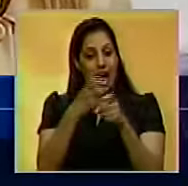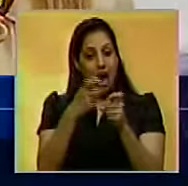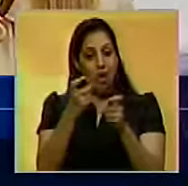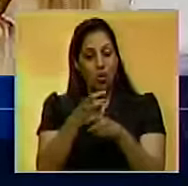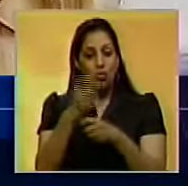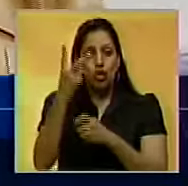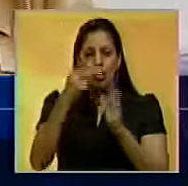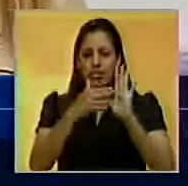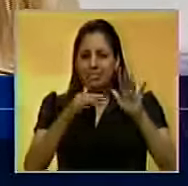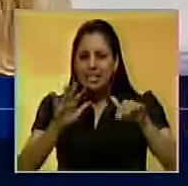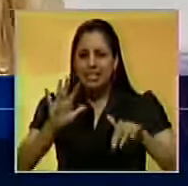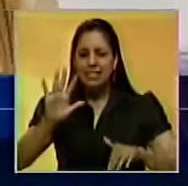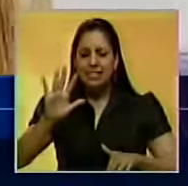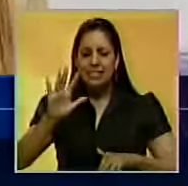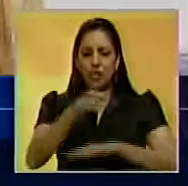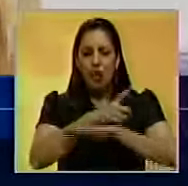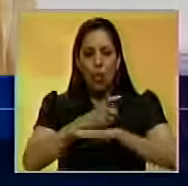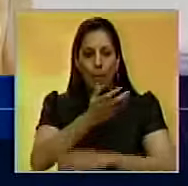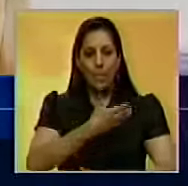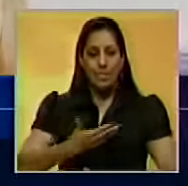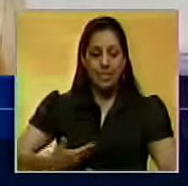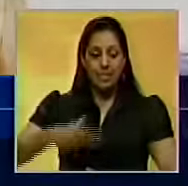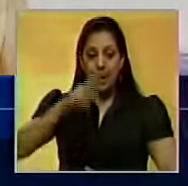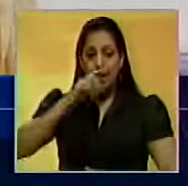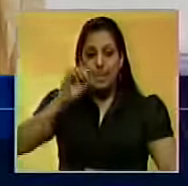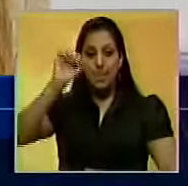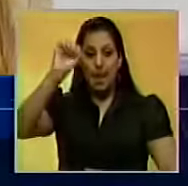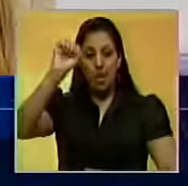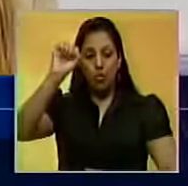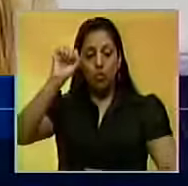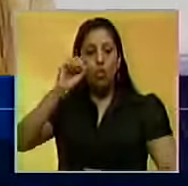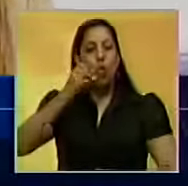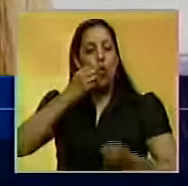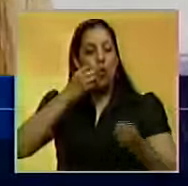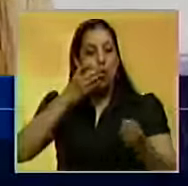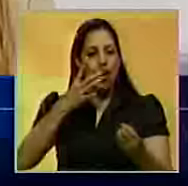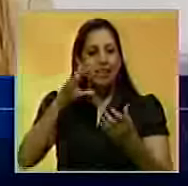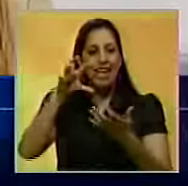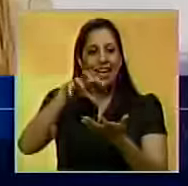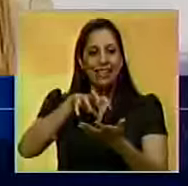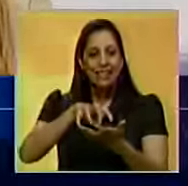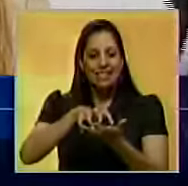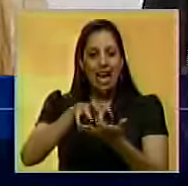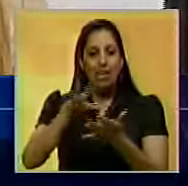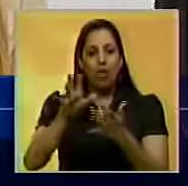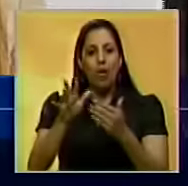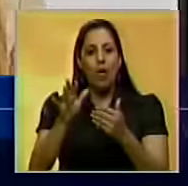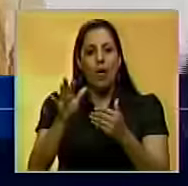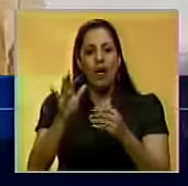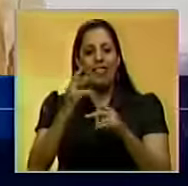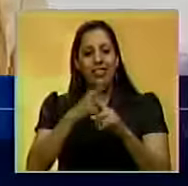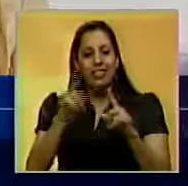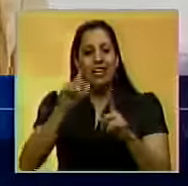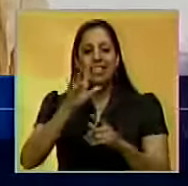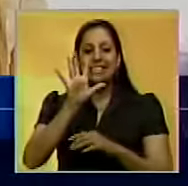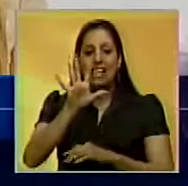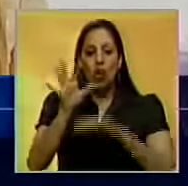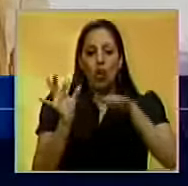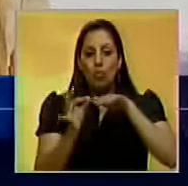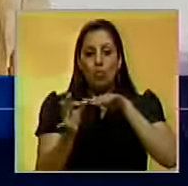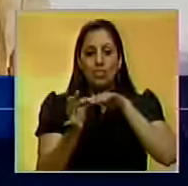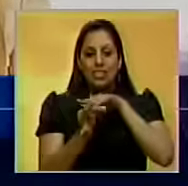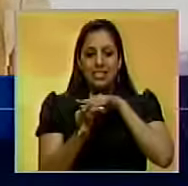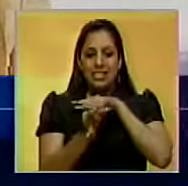del año 2015, el gobierno del presidente Nicolás Maduro decretó un estado de extracción en cinco municipios del